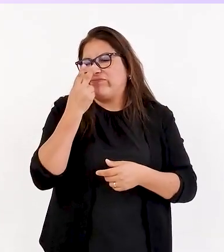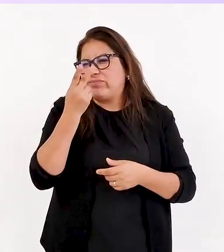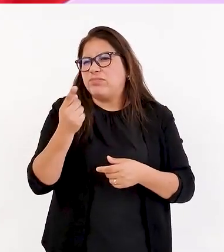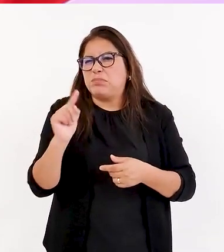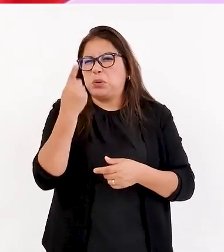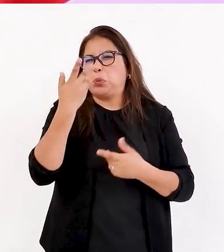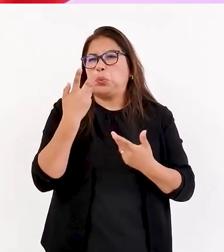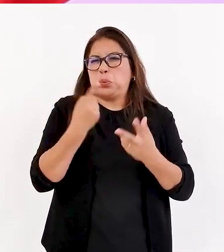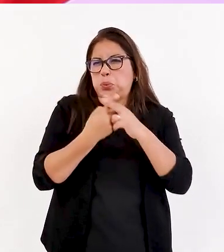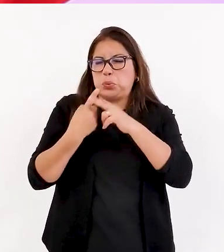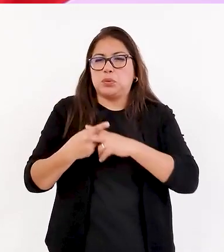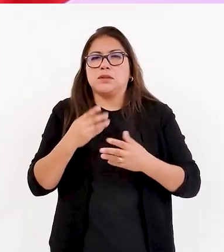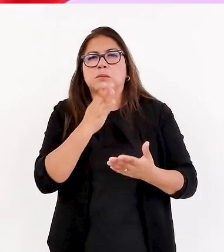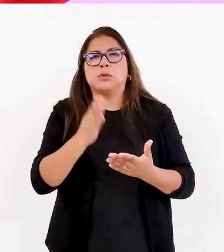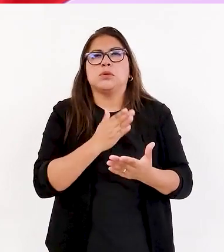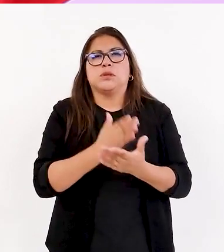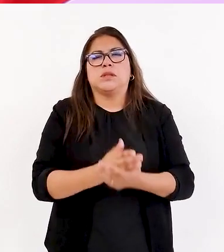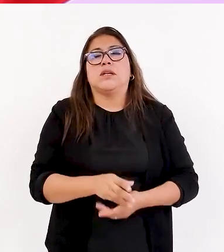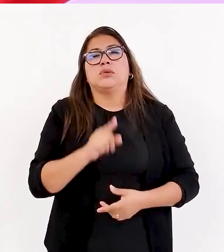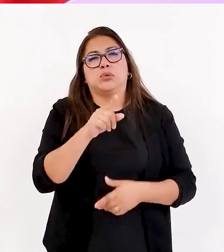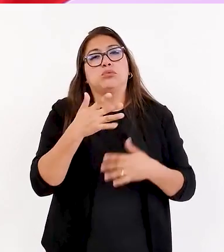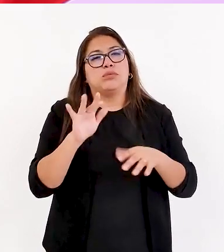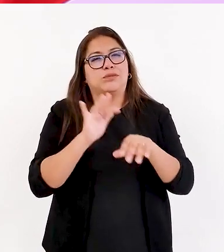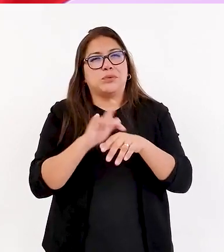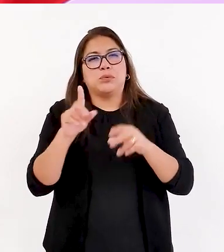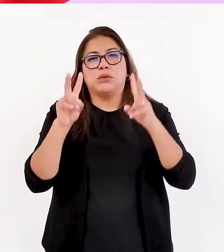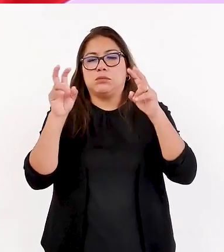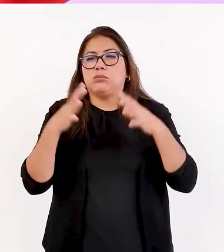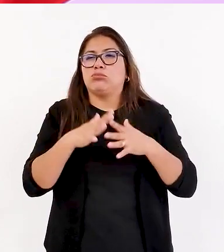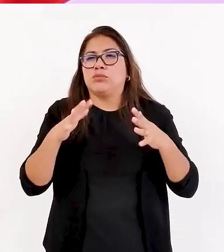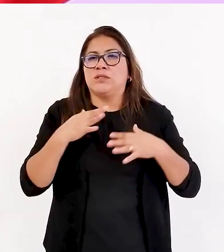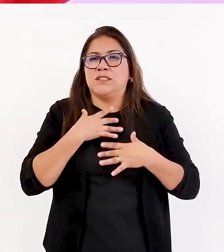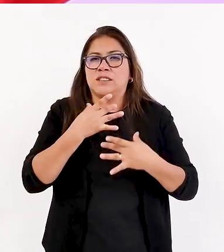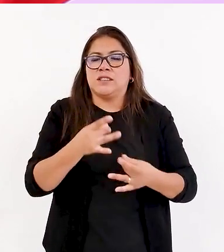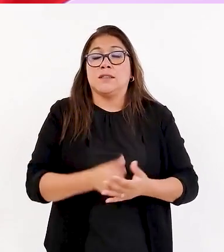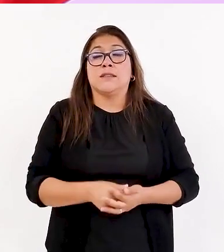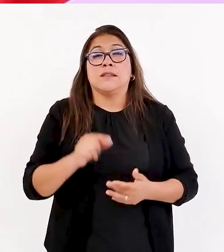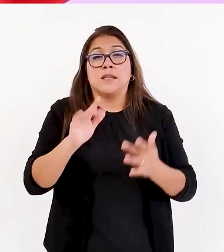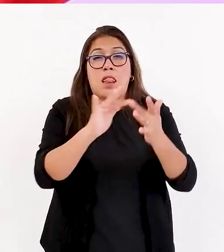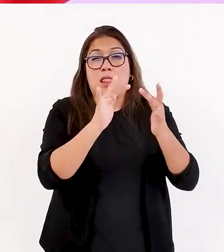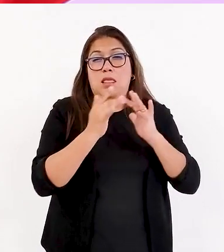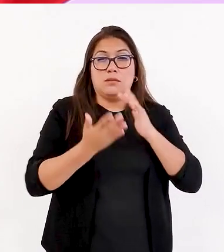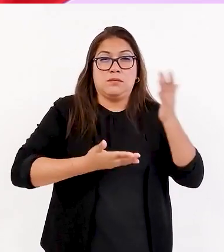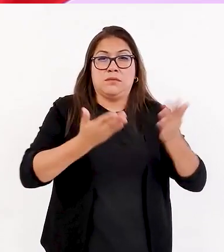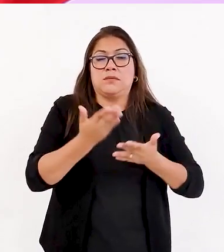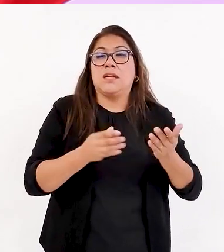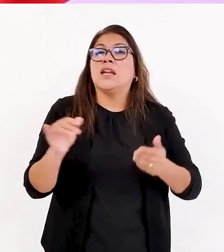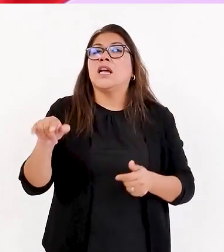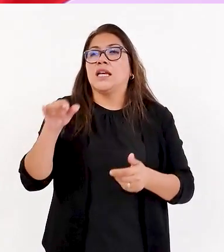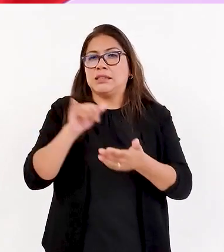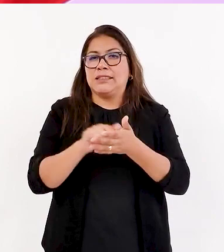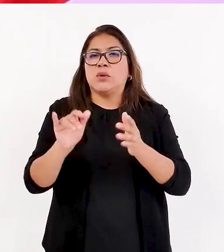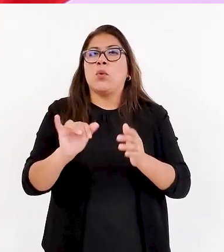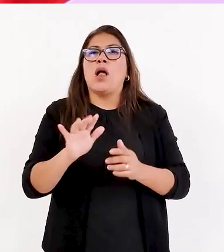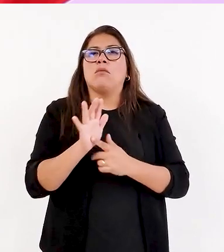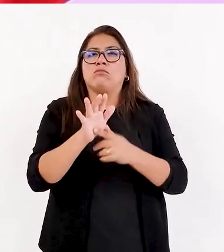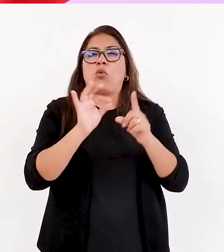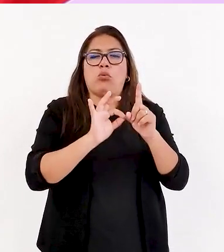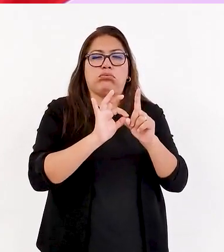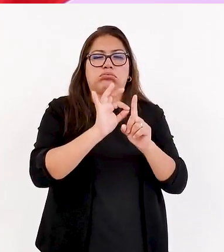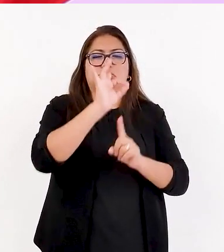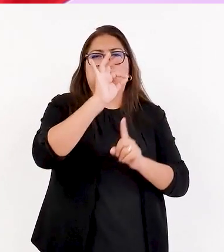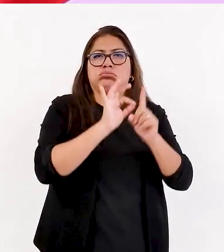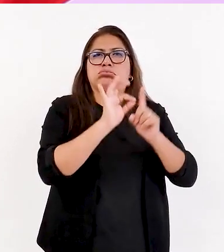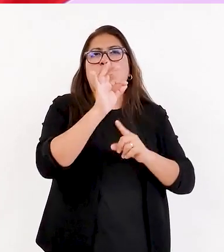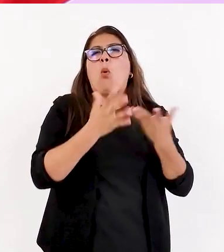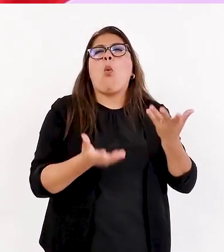problemas? El TOCA es un tema bien interesante. Efectivamente, la red alivia nos sirve como una especie de termómetro para conocer